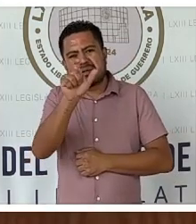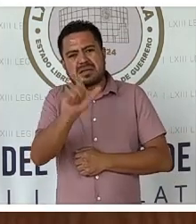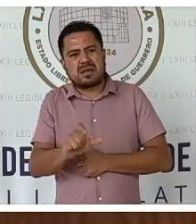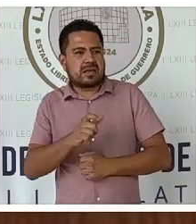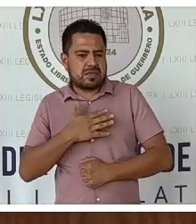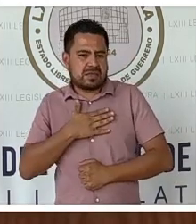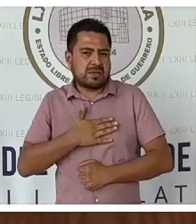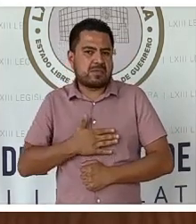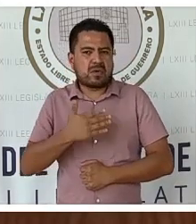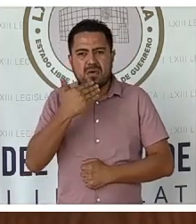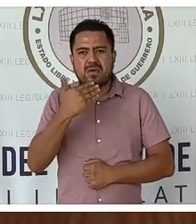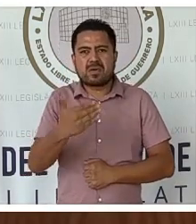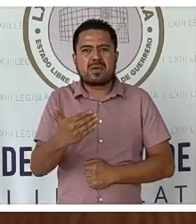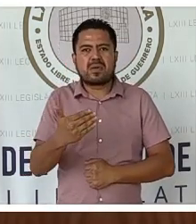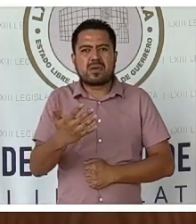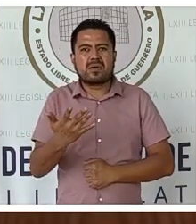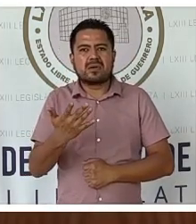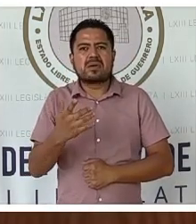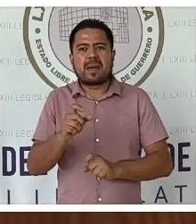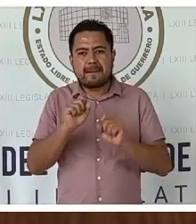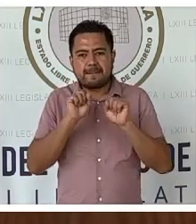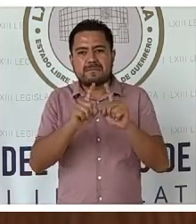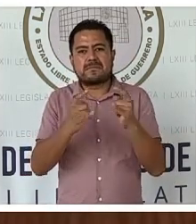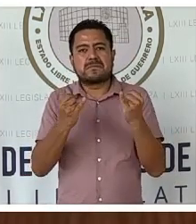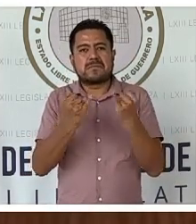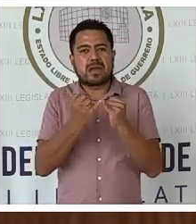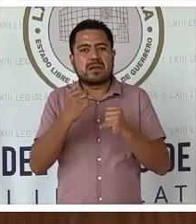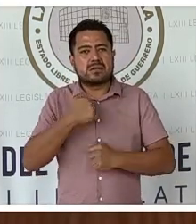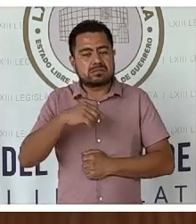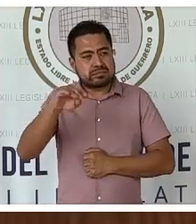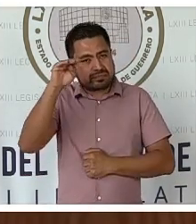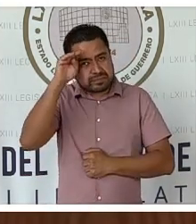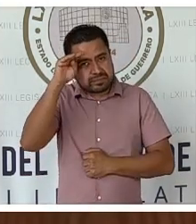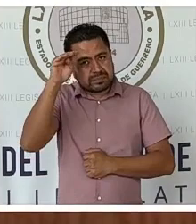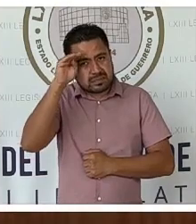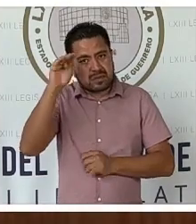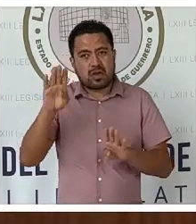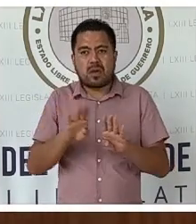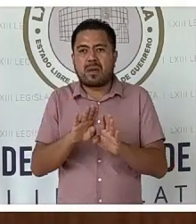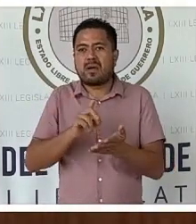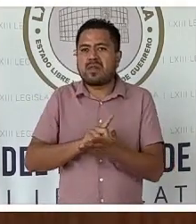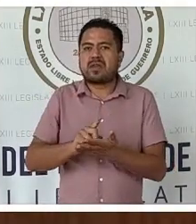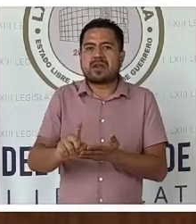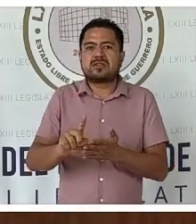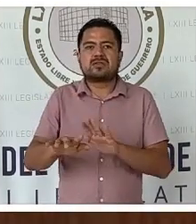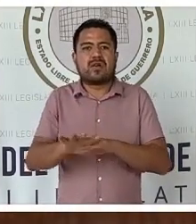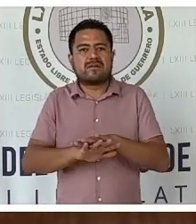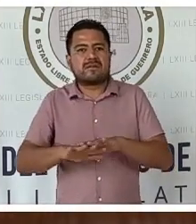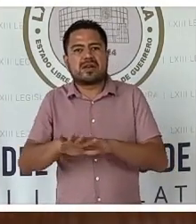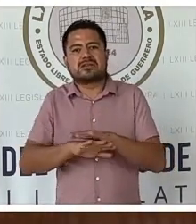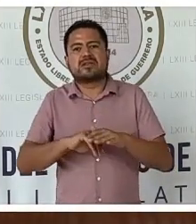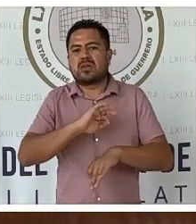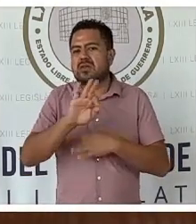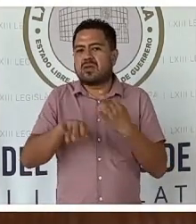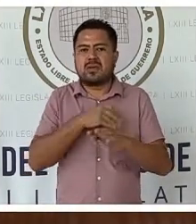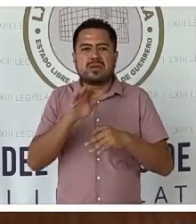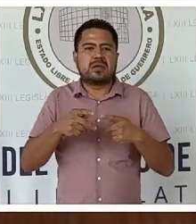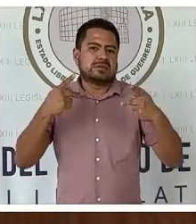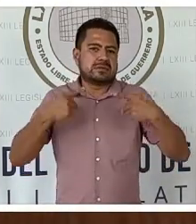democracia, mismo que es considerado como un derecho básico de los ciudadanos.